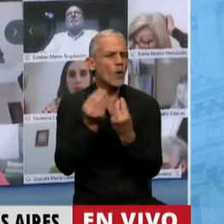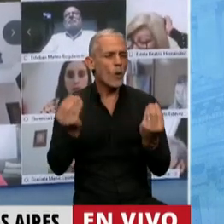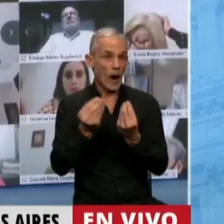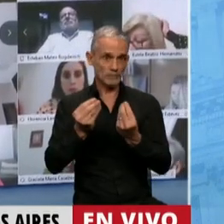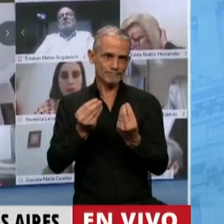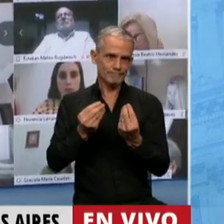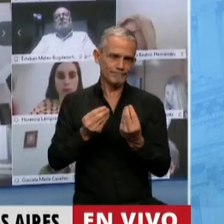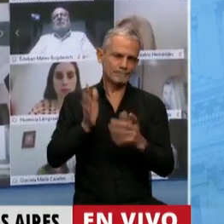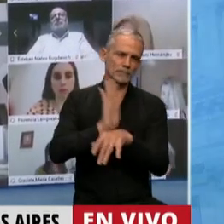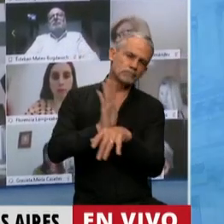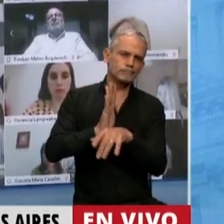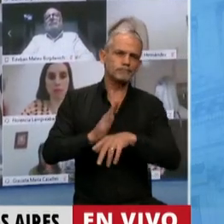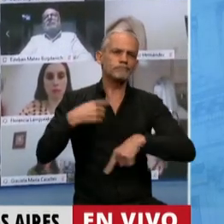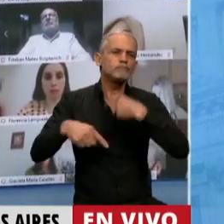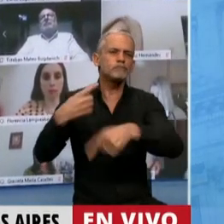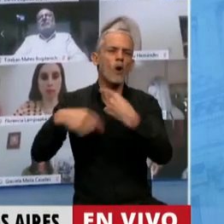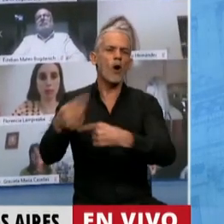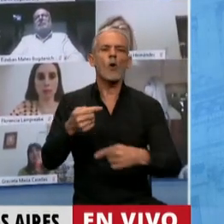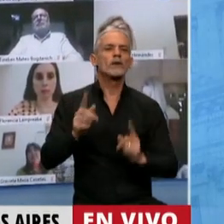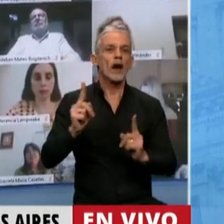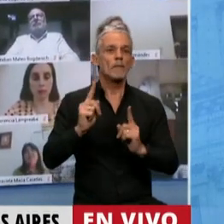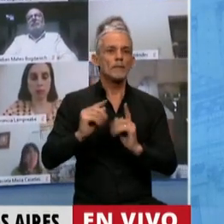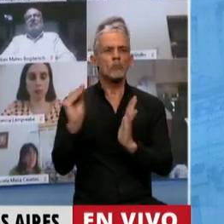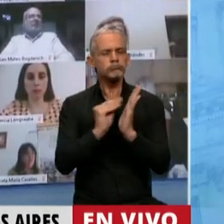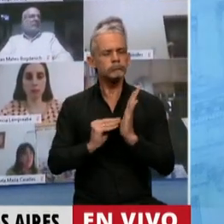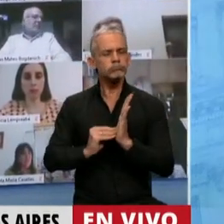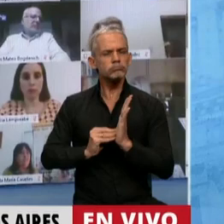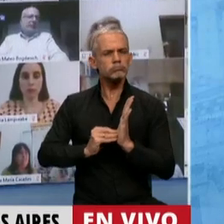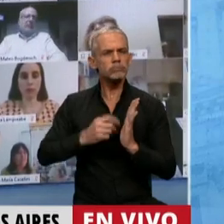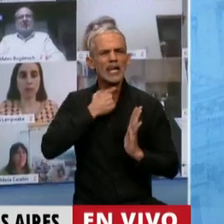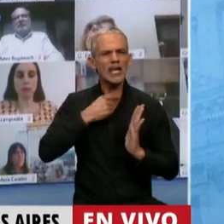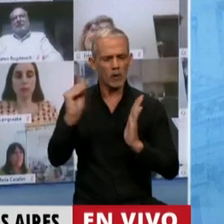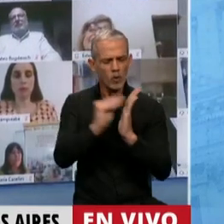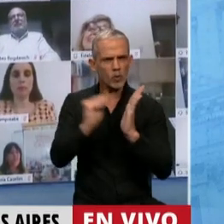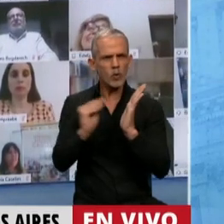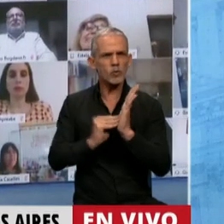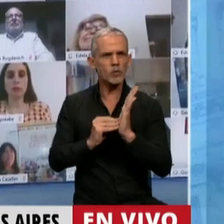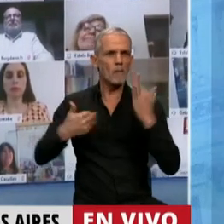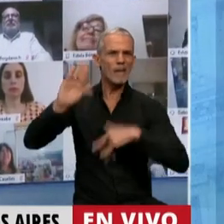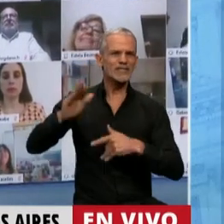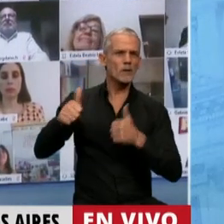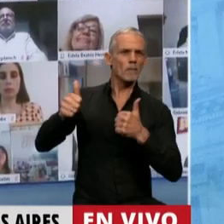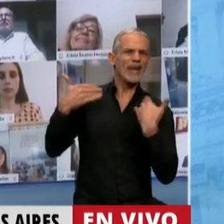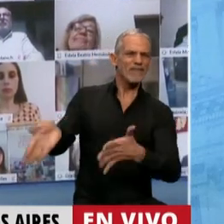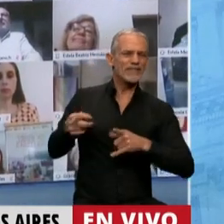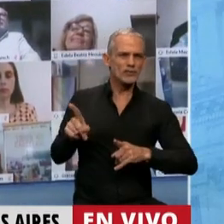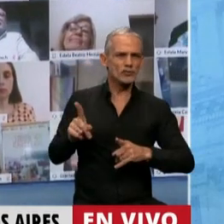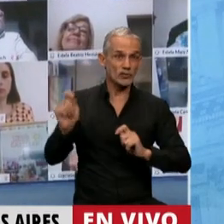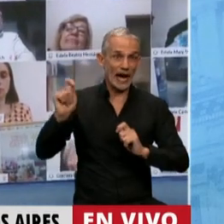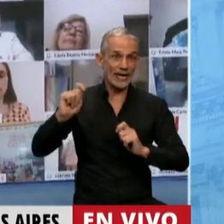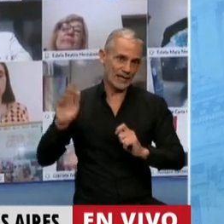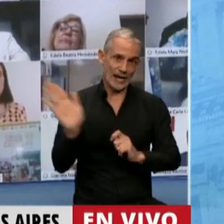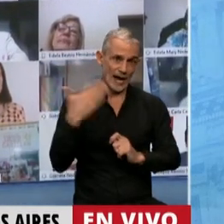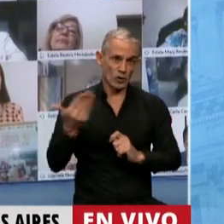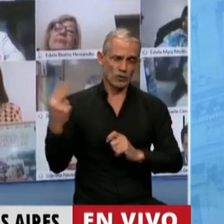de seguir imponiendo una agenda de mayores beneficios a todos los